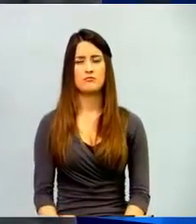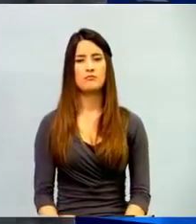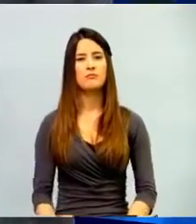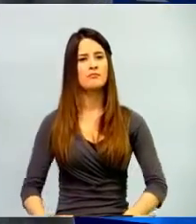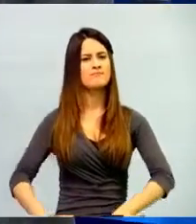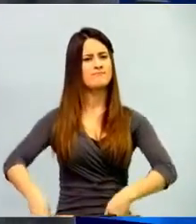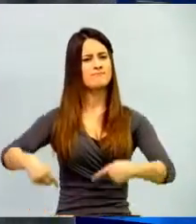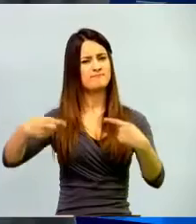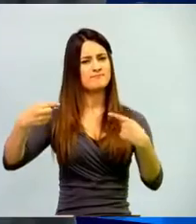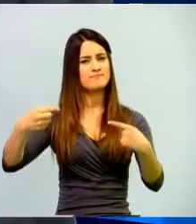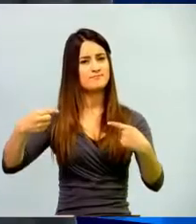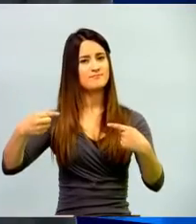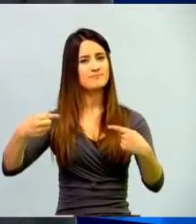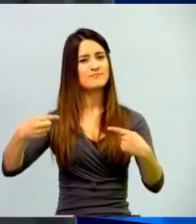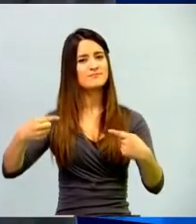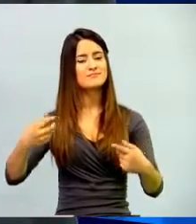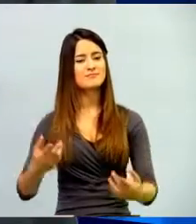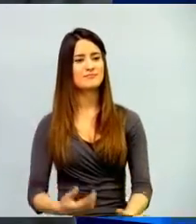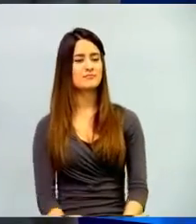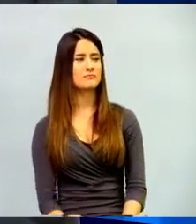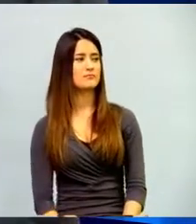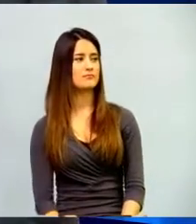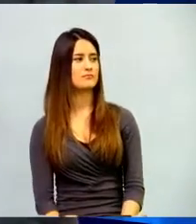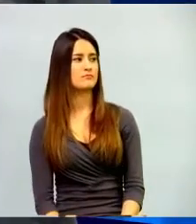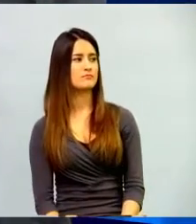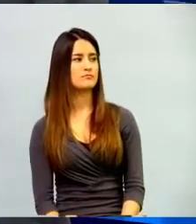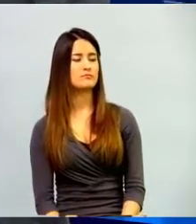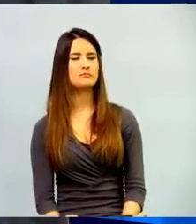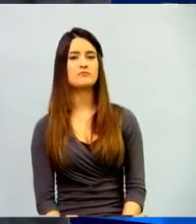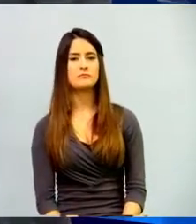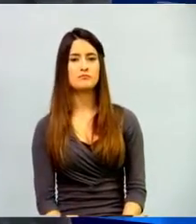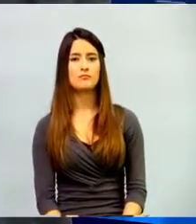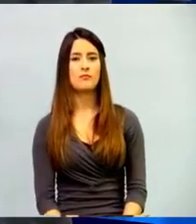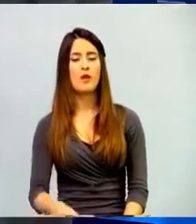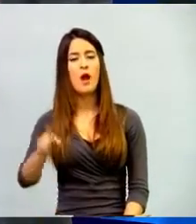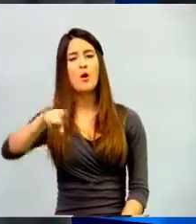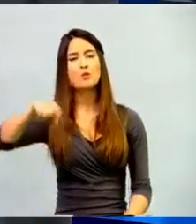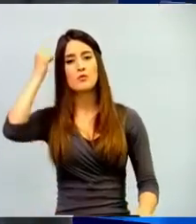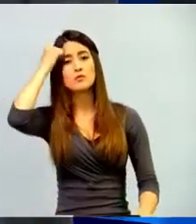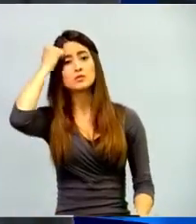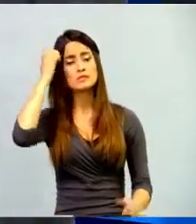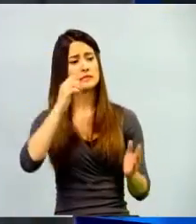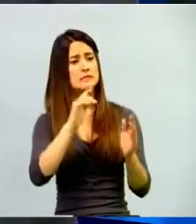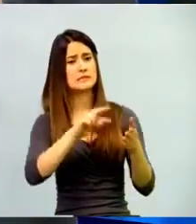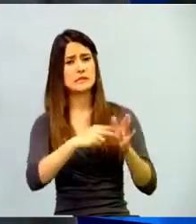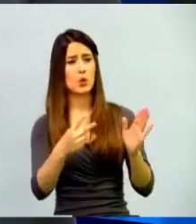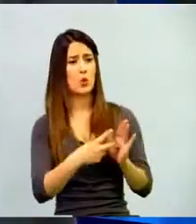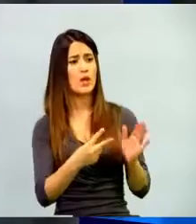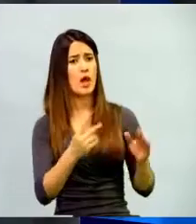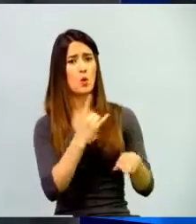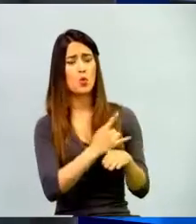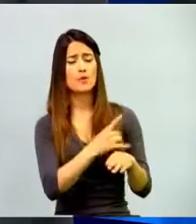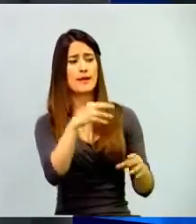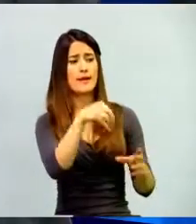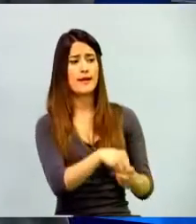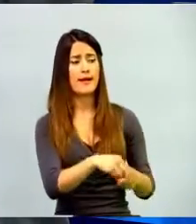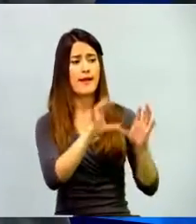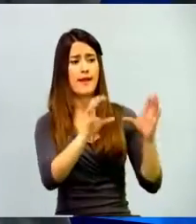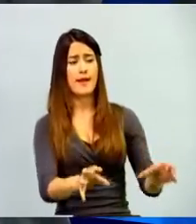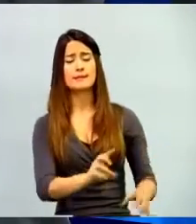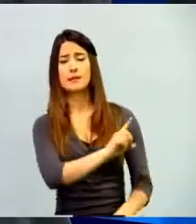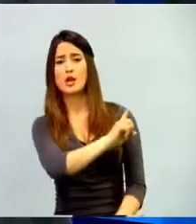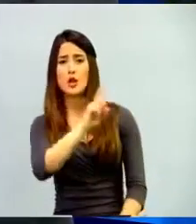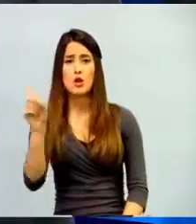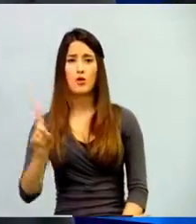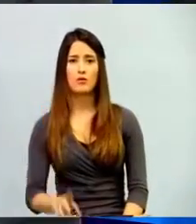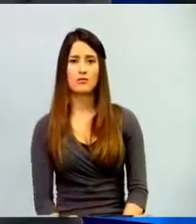nosotros los que estamos en los colegios y decimos no, esas tecnologías usted no las puede utilizar en el salón pues mientras ellos están gritando, venga aquí hay